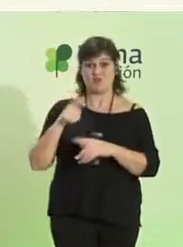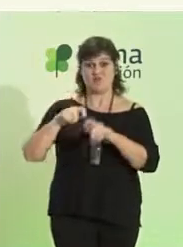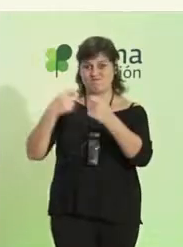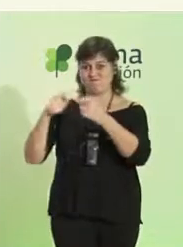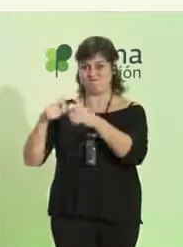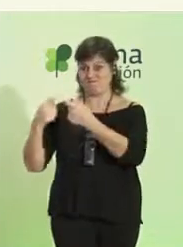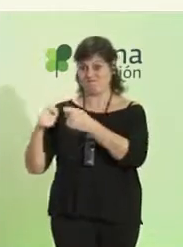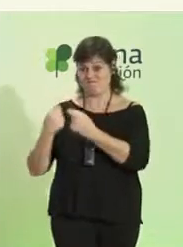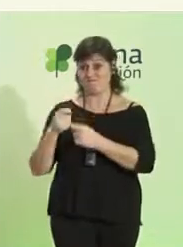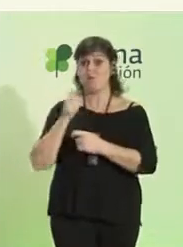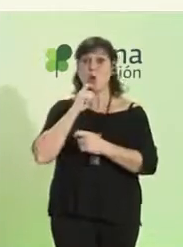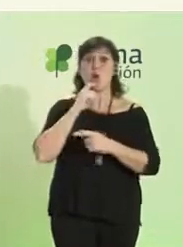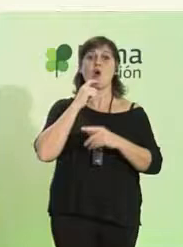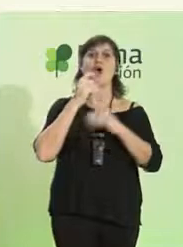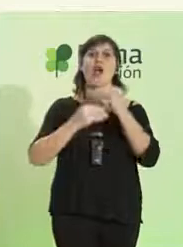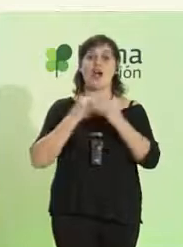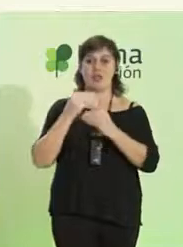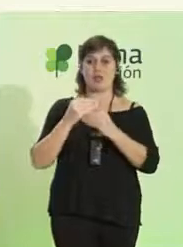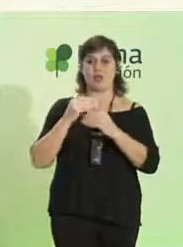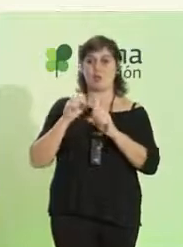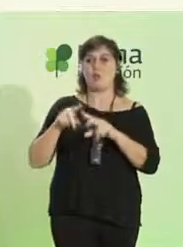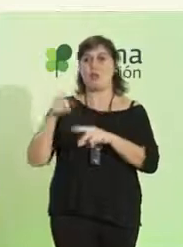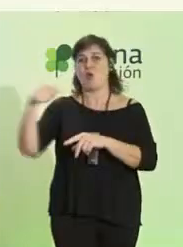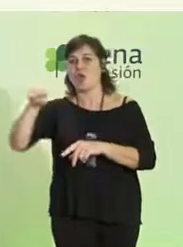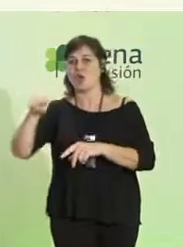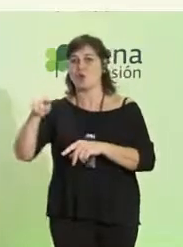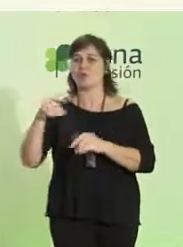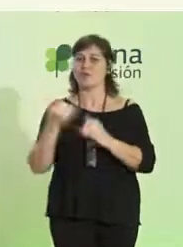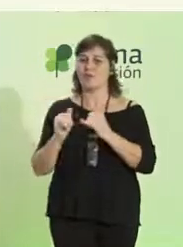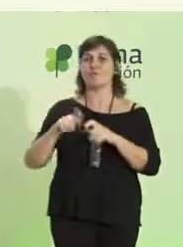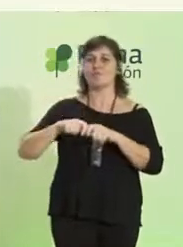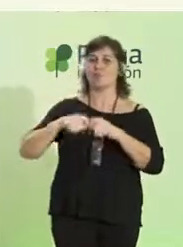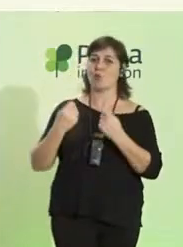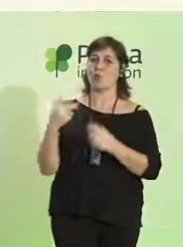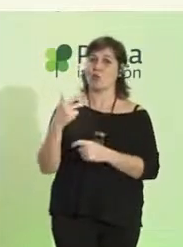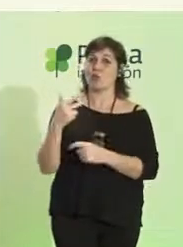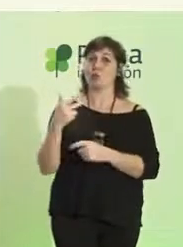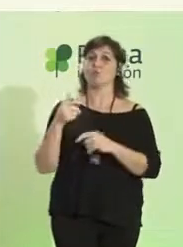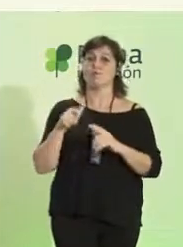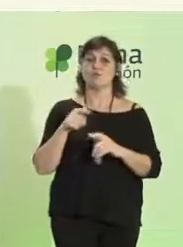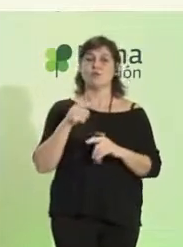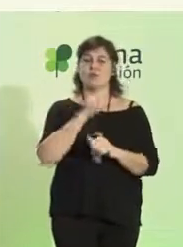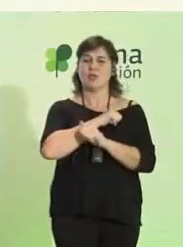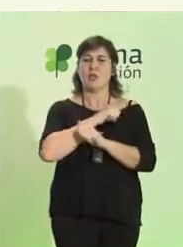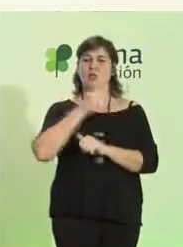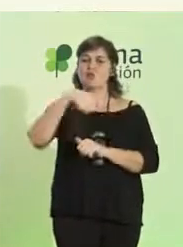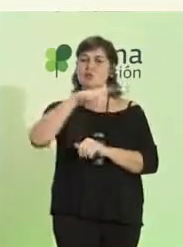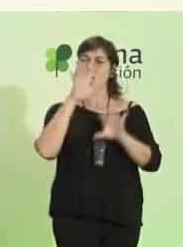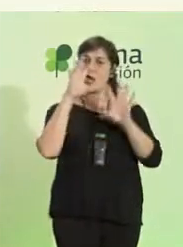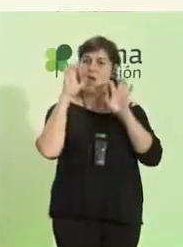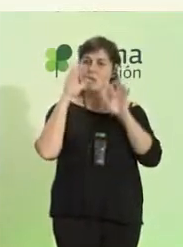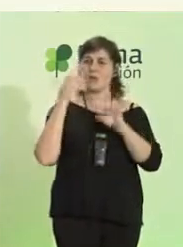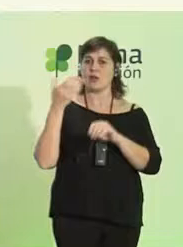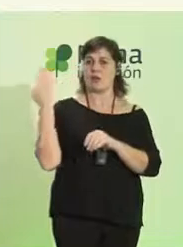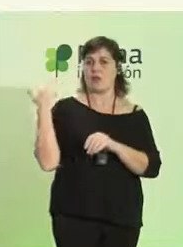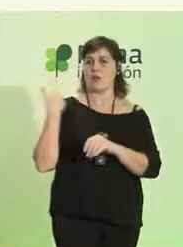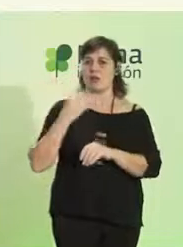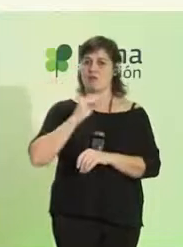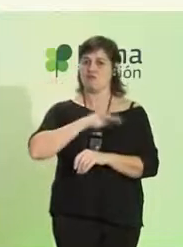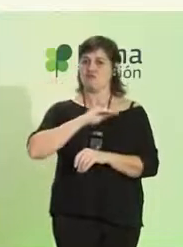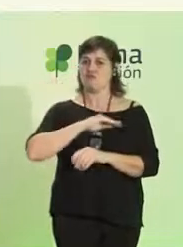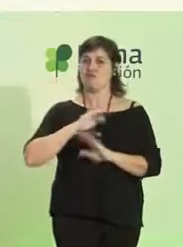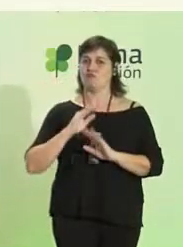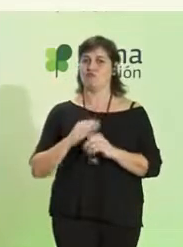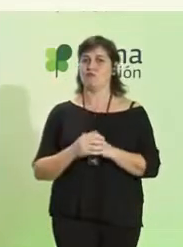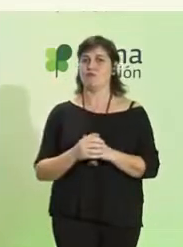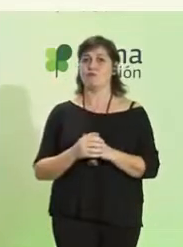intento de hacerlo por su bien. Esperemos que aprendierais mucho en la jornada de ayer. La